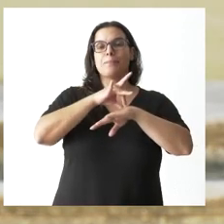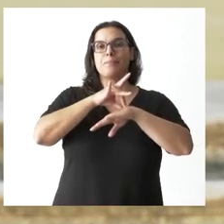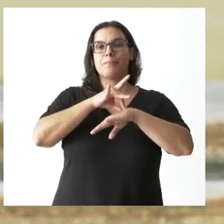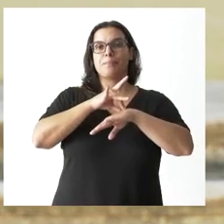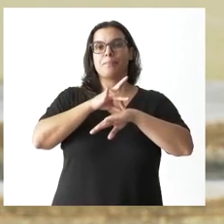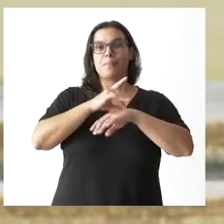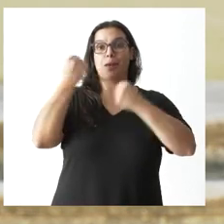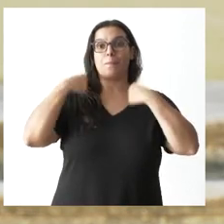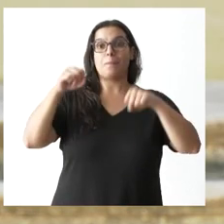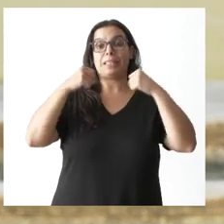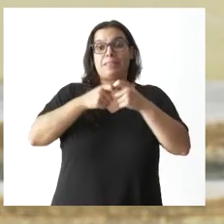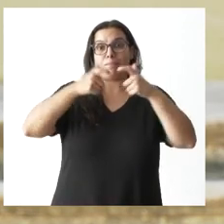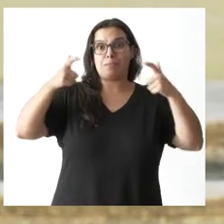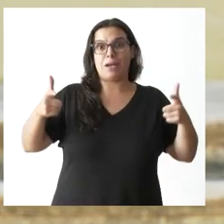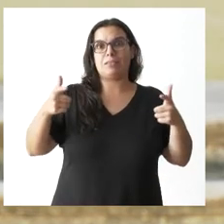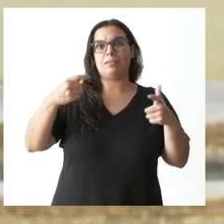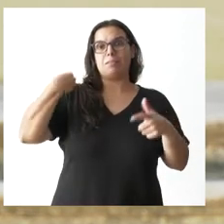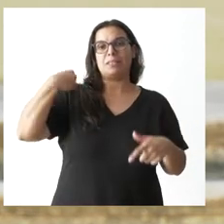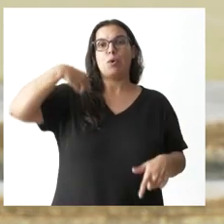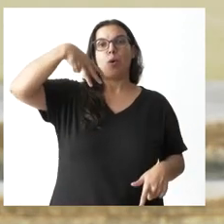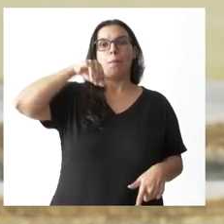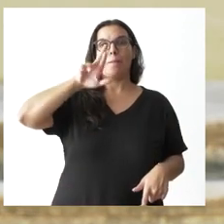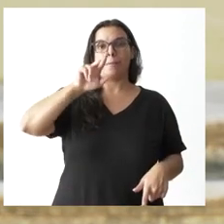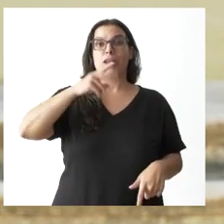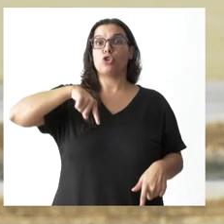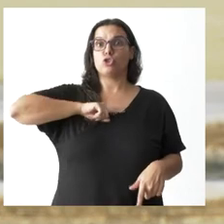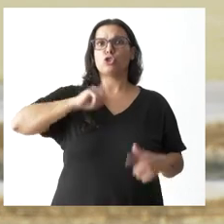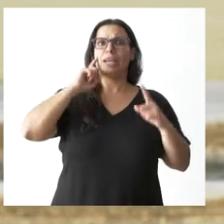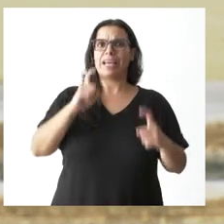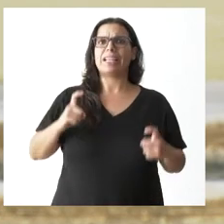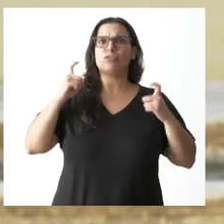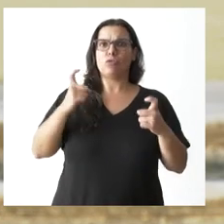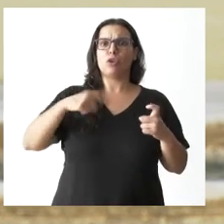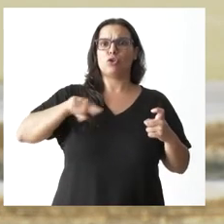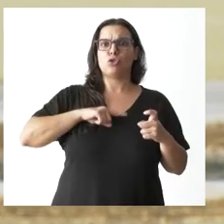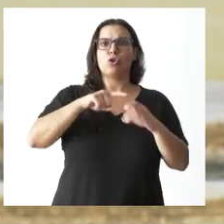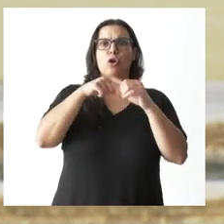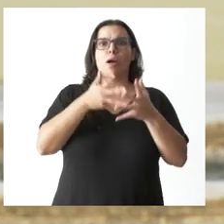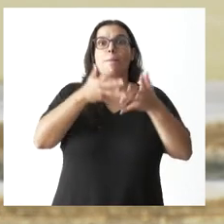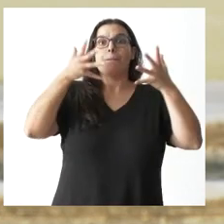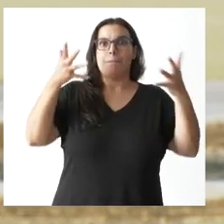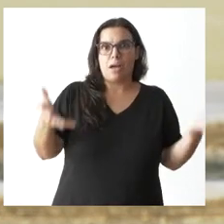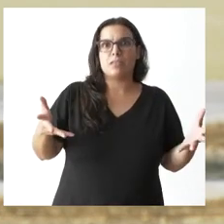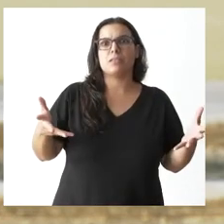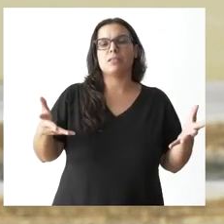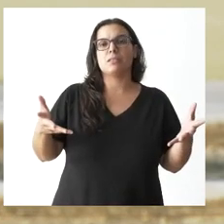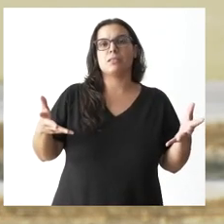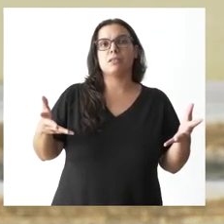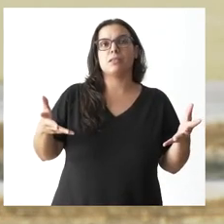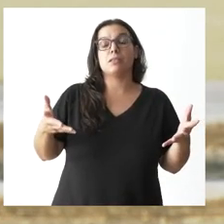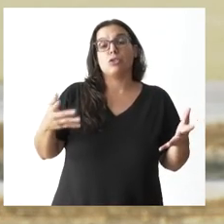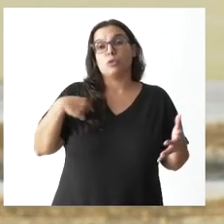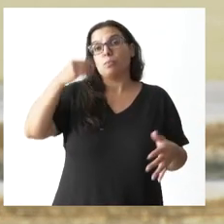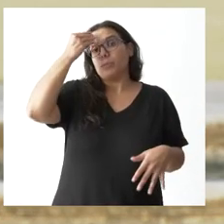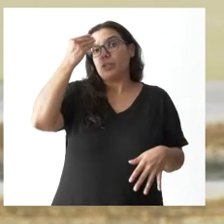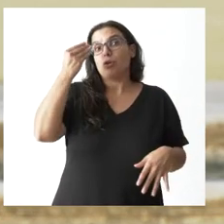incrementar el número de plazas MIR nosotros hemos hecho un esfuerzo incrementando dotando de más plazas MIR yo creo que esa